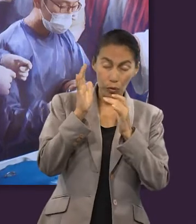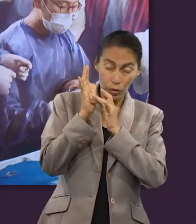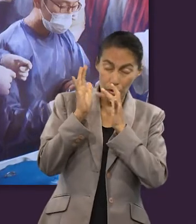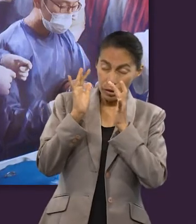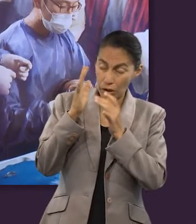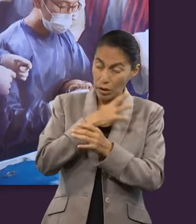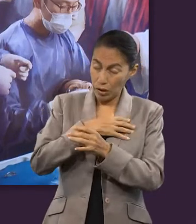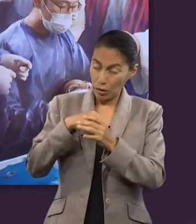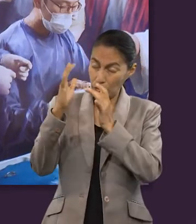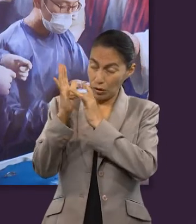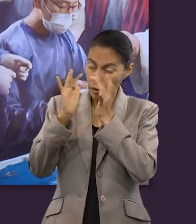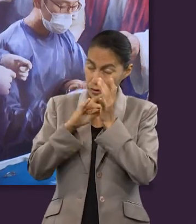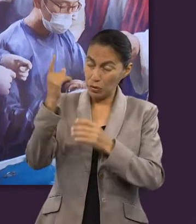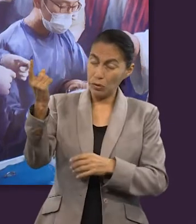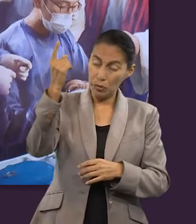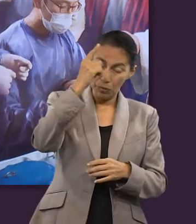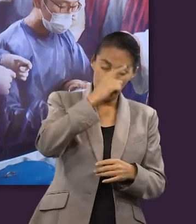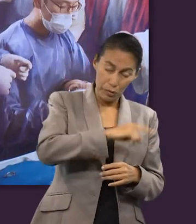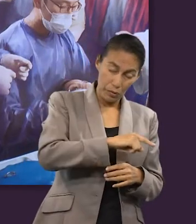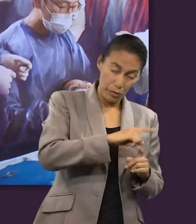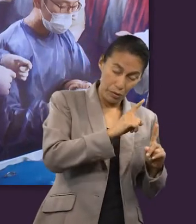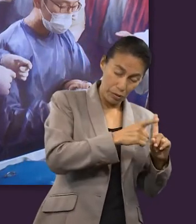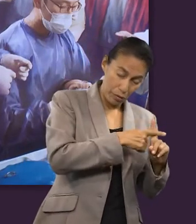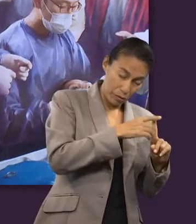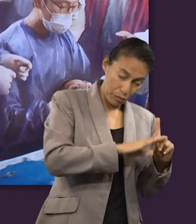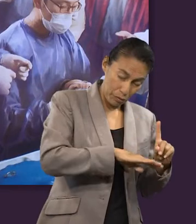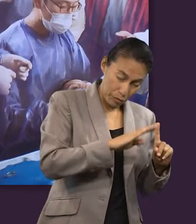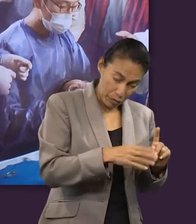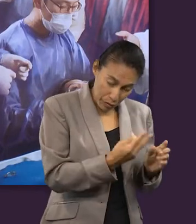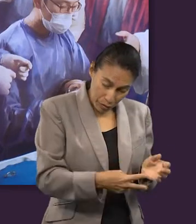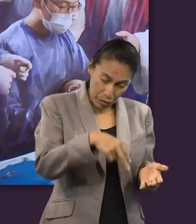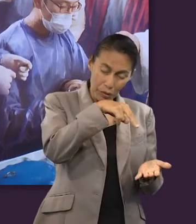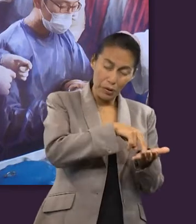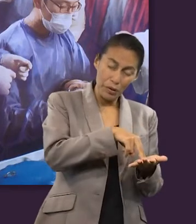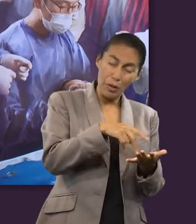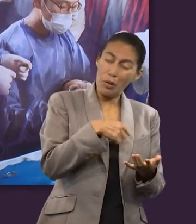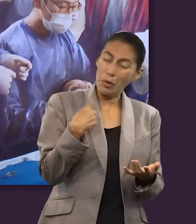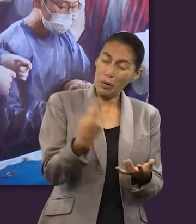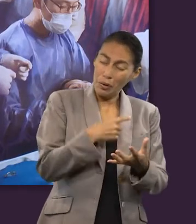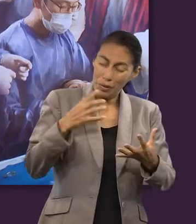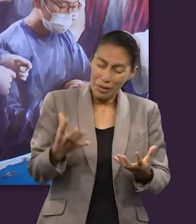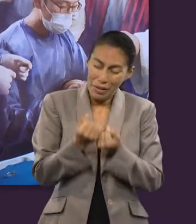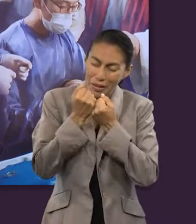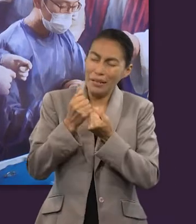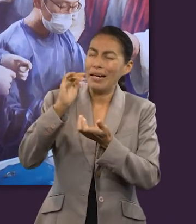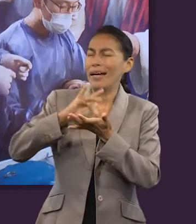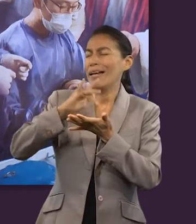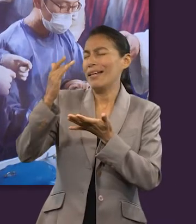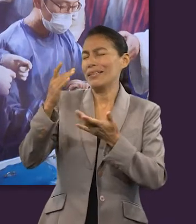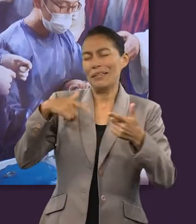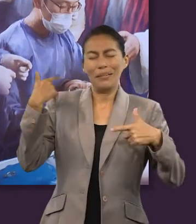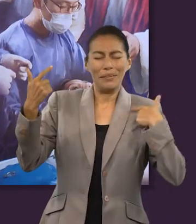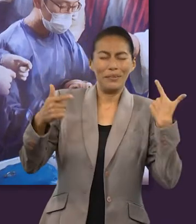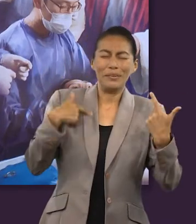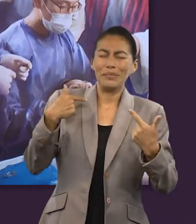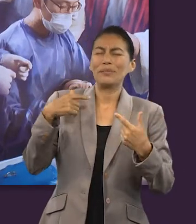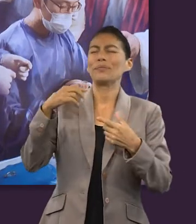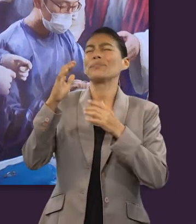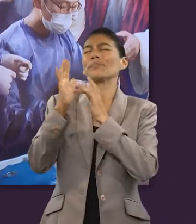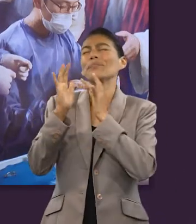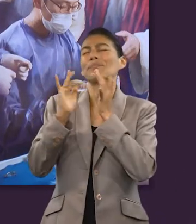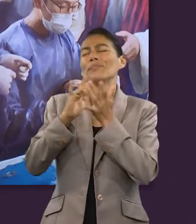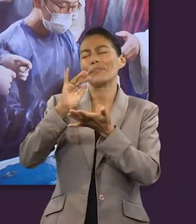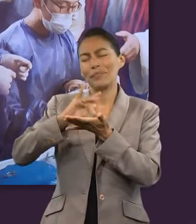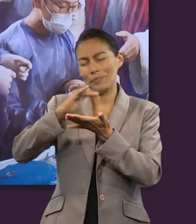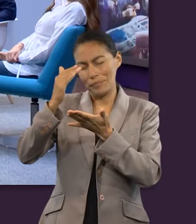podemos tener esperanza. Sabemos que has provisto salvación para nosotros y tenemos gozo. Gracias por todo en el nombre de